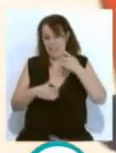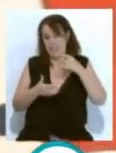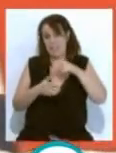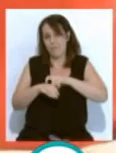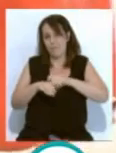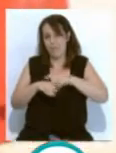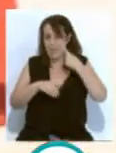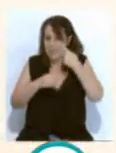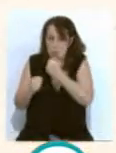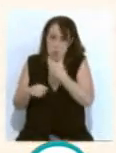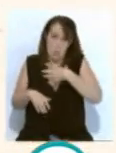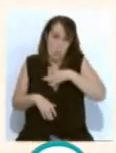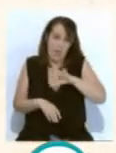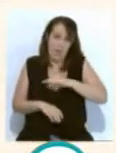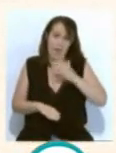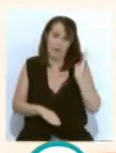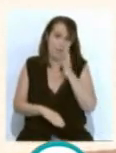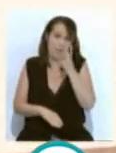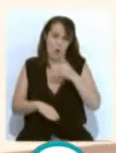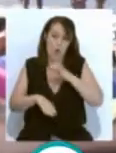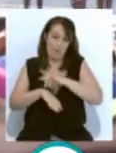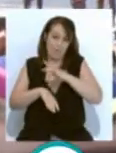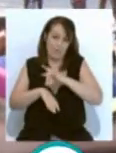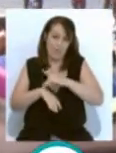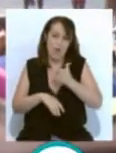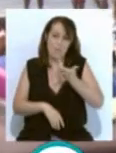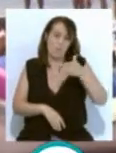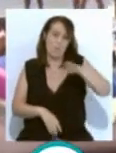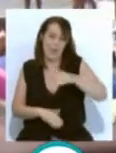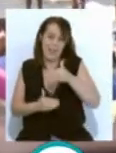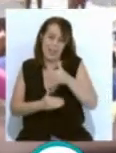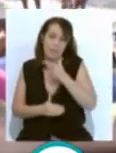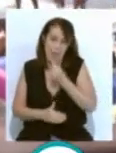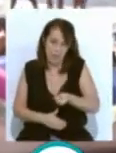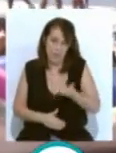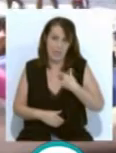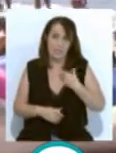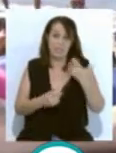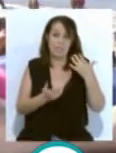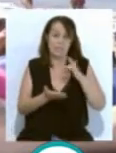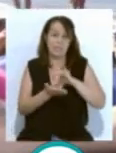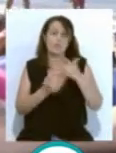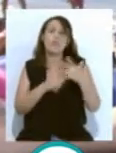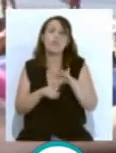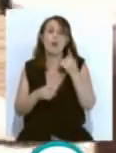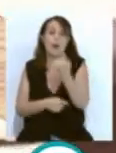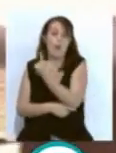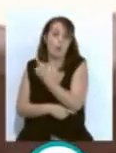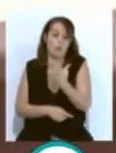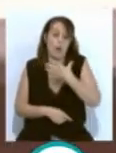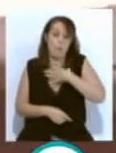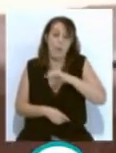alguna patología crónica de alta morbilidad, a lo que se suma muchos casos no disponer de condiciones de